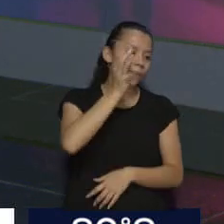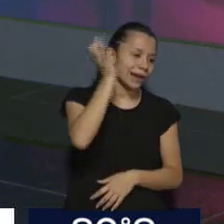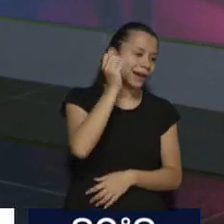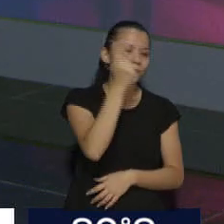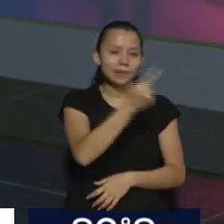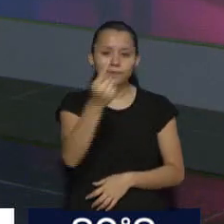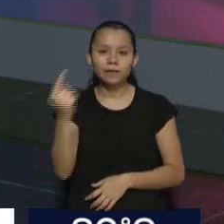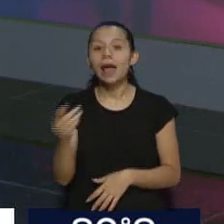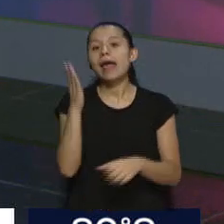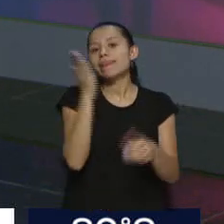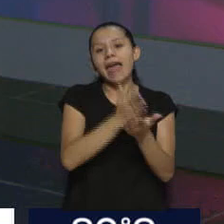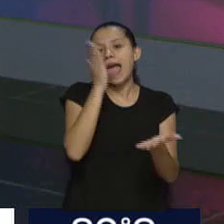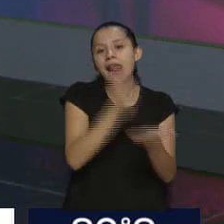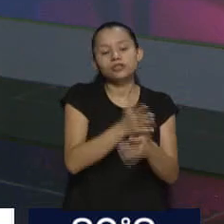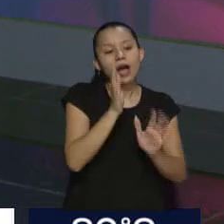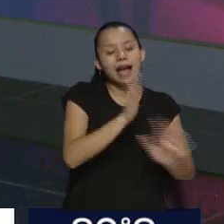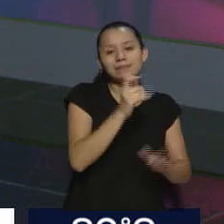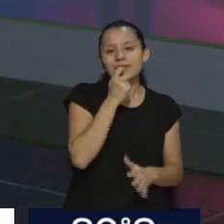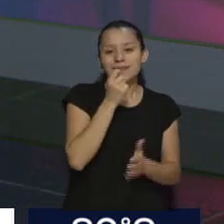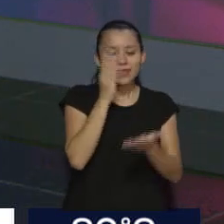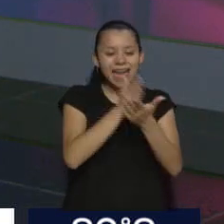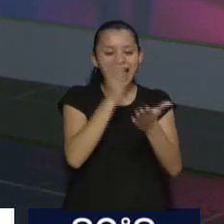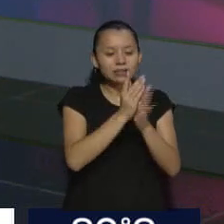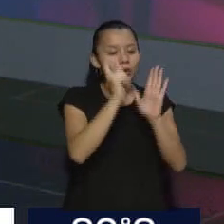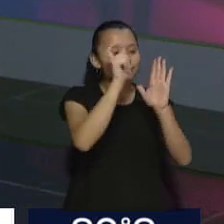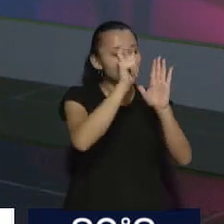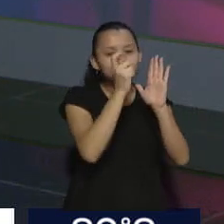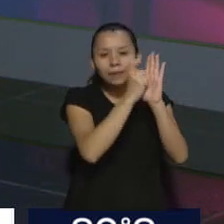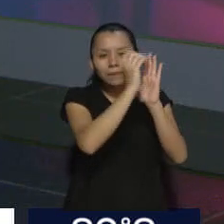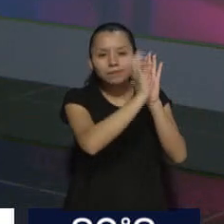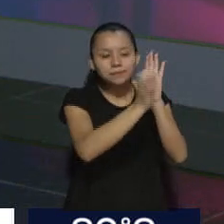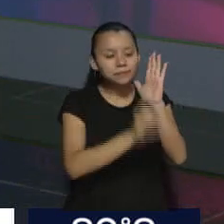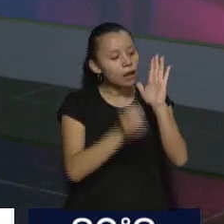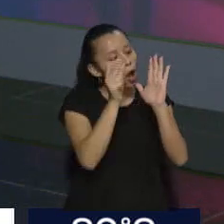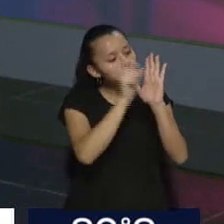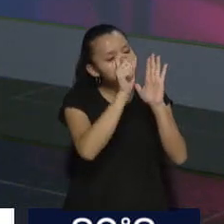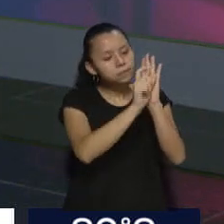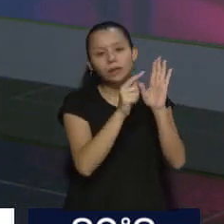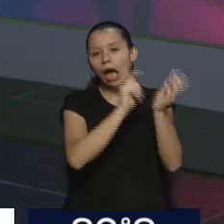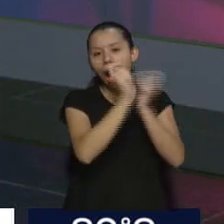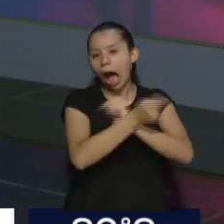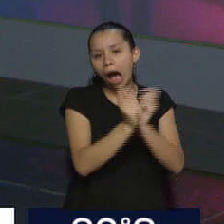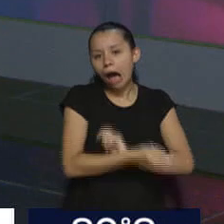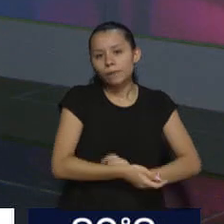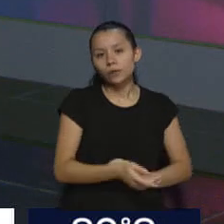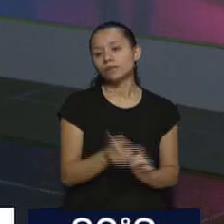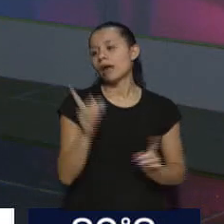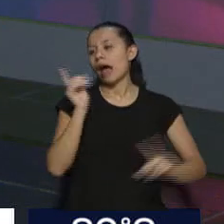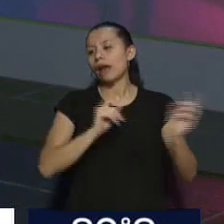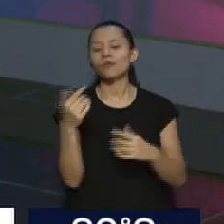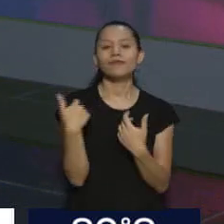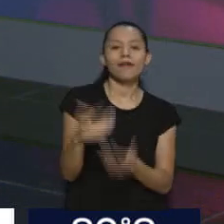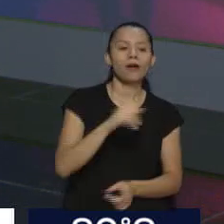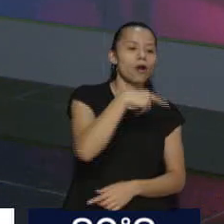opinable. Una palabra te cambia absolutamente todo. Exacto, y aquí habrá que ver quién es el más vivo para utilizar la favor y en contra. Mientras tanto, en el